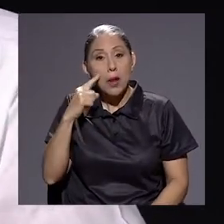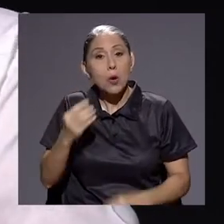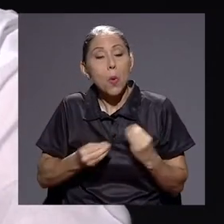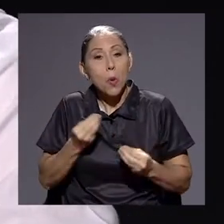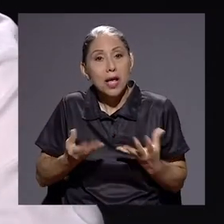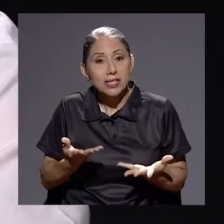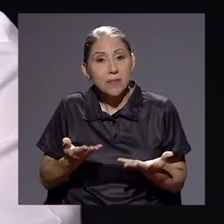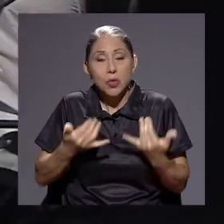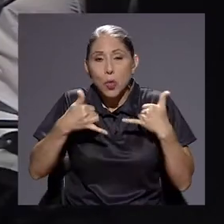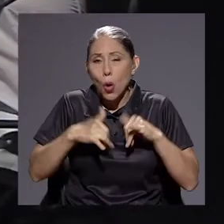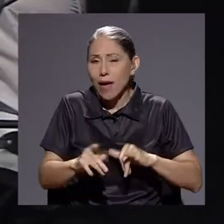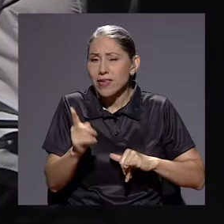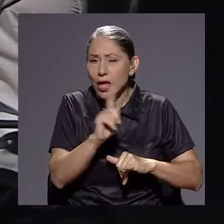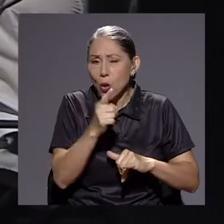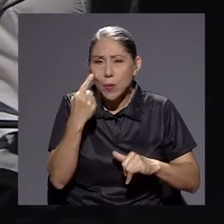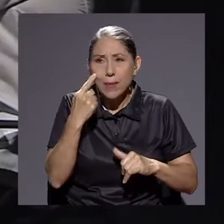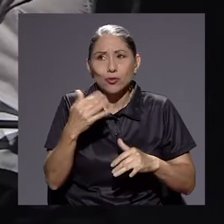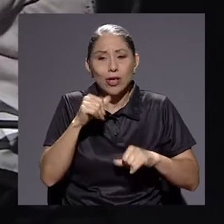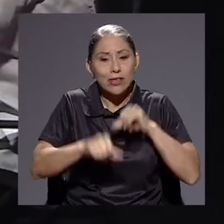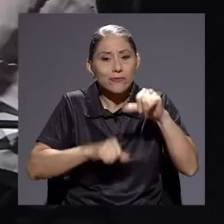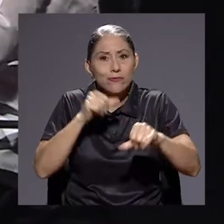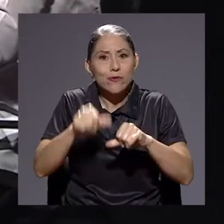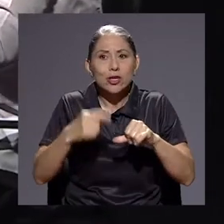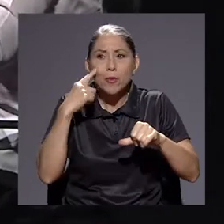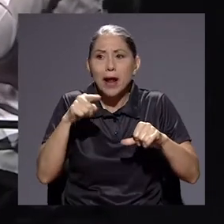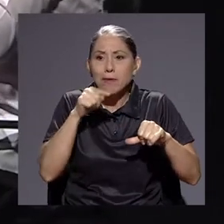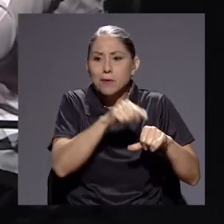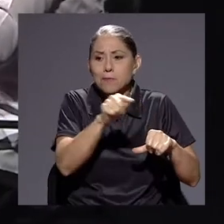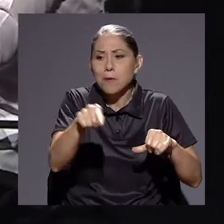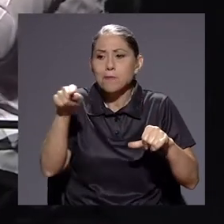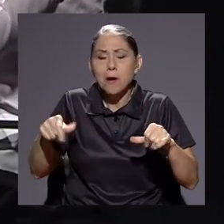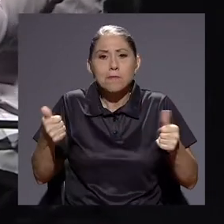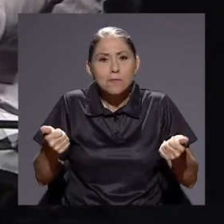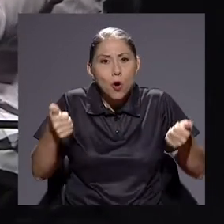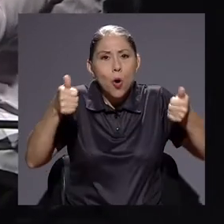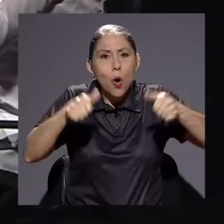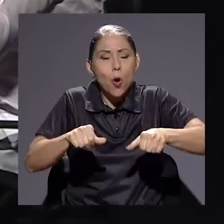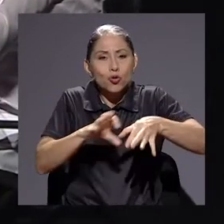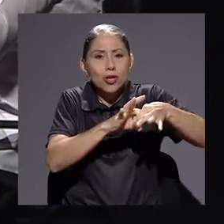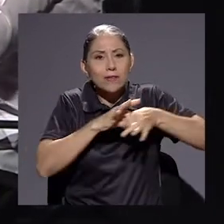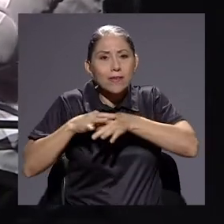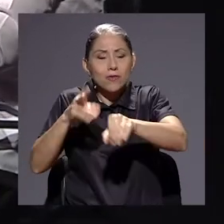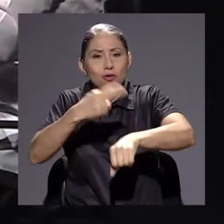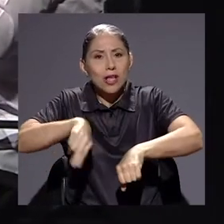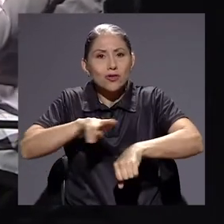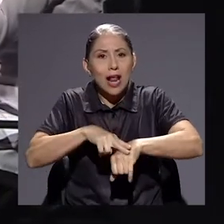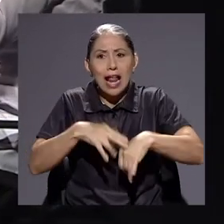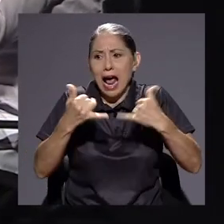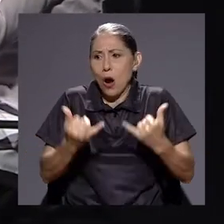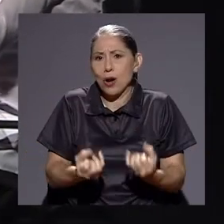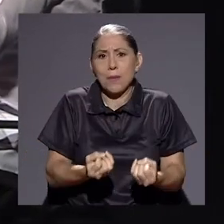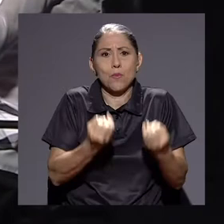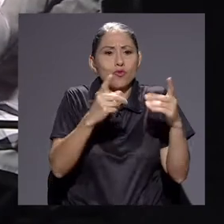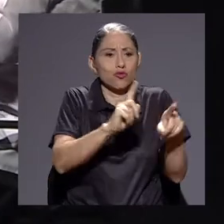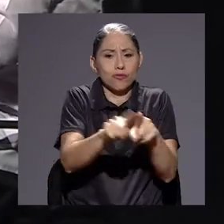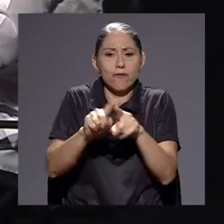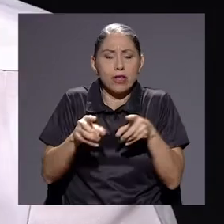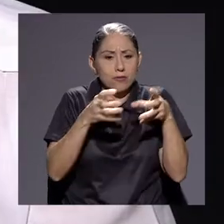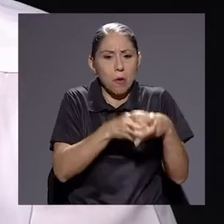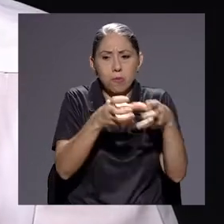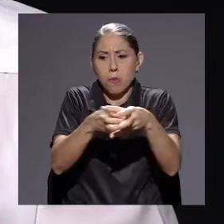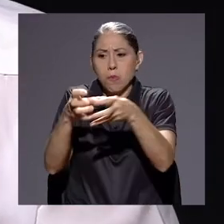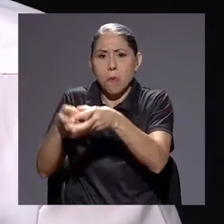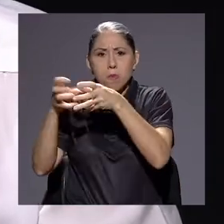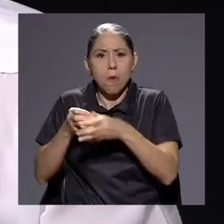de concertación nacional en un momento que hay grupos exacerbados planteando cosas imposibles